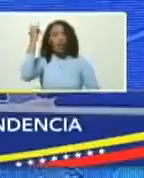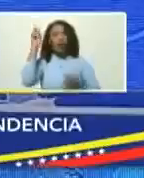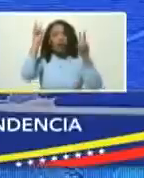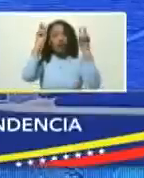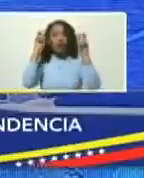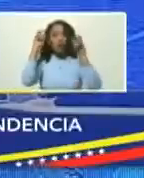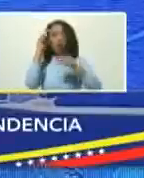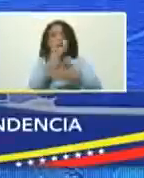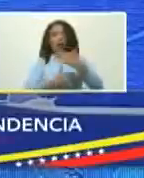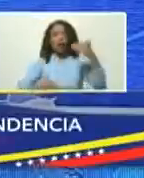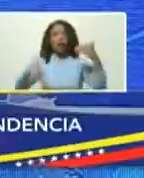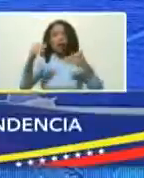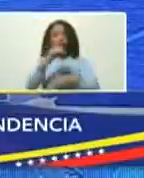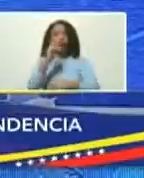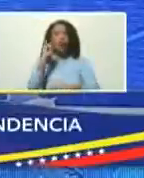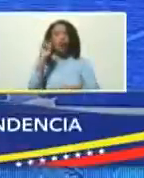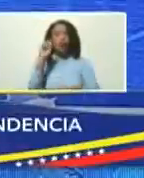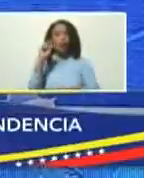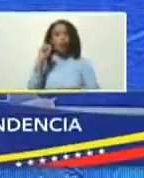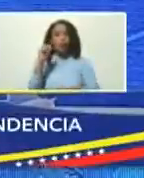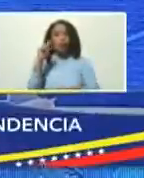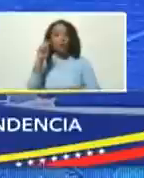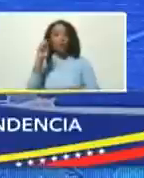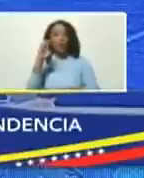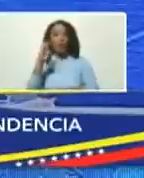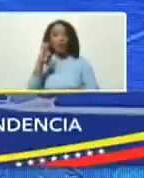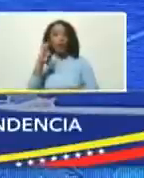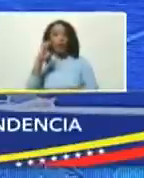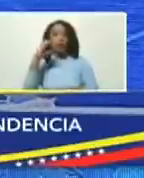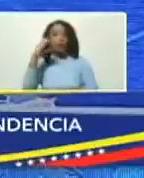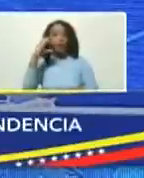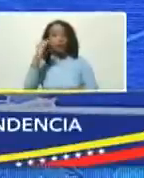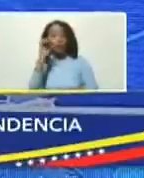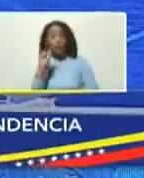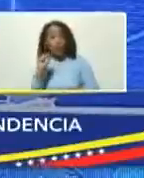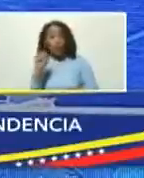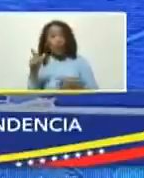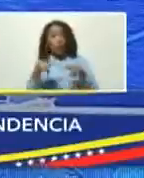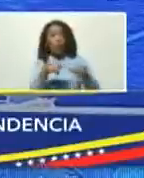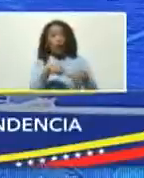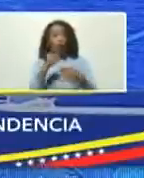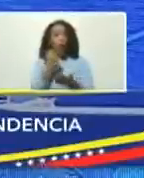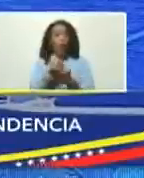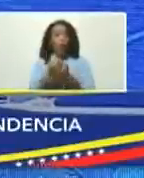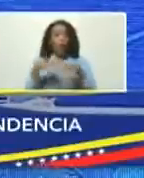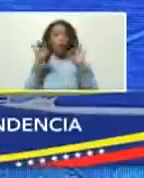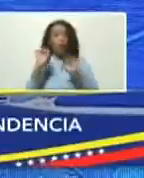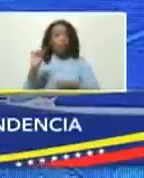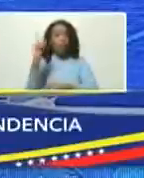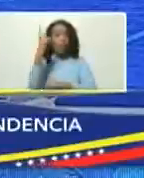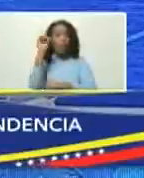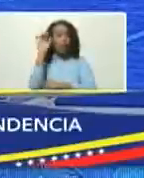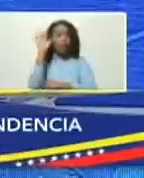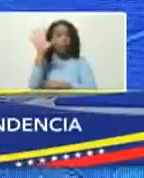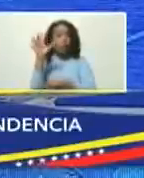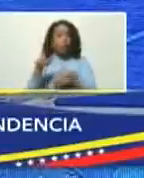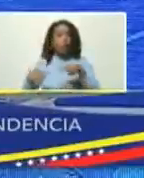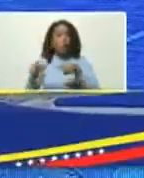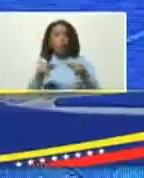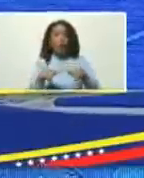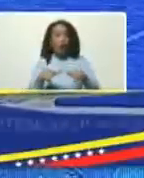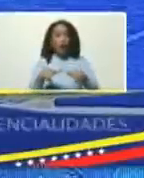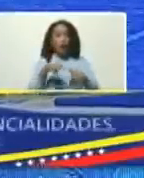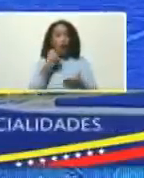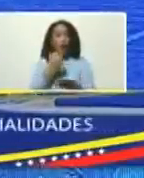superintendencia de zonas económicas especiales de las primeras cinco zonas económicas